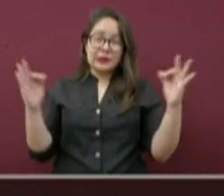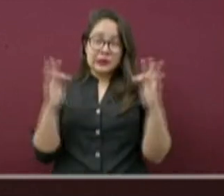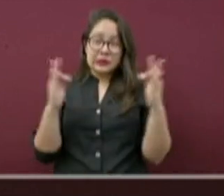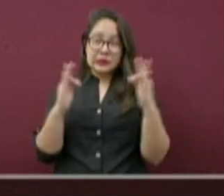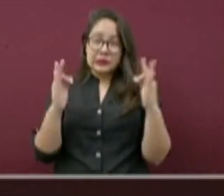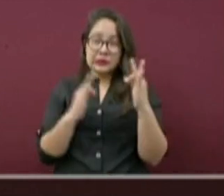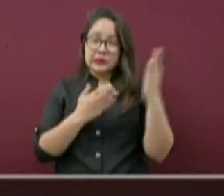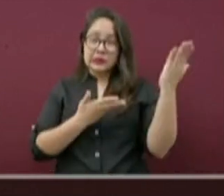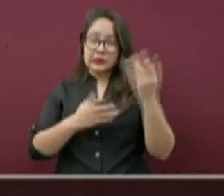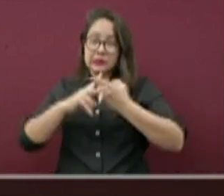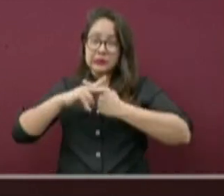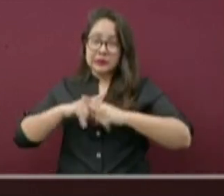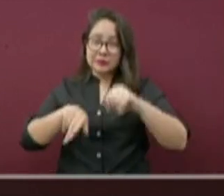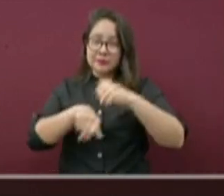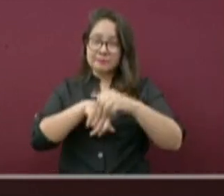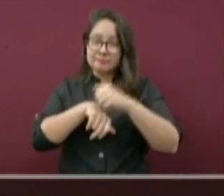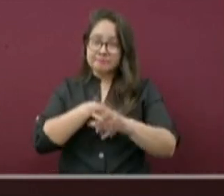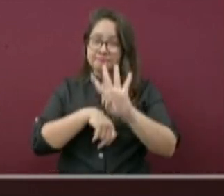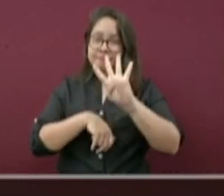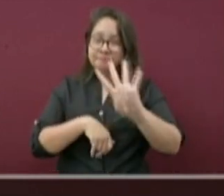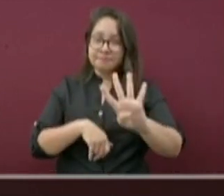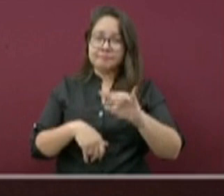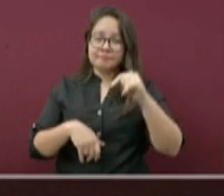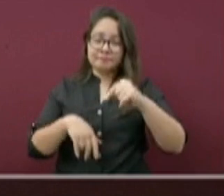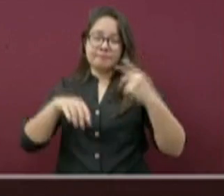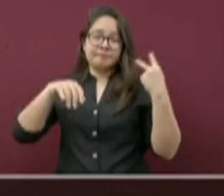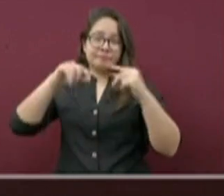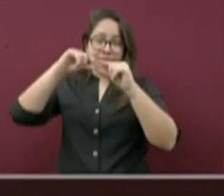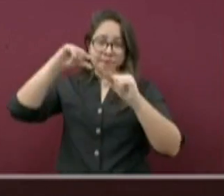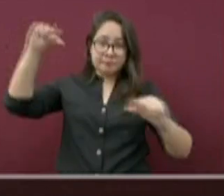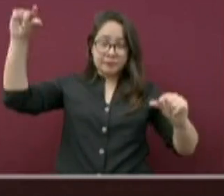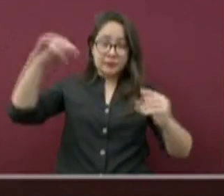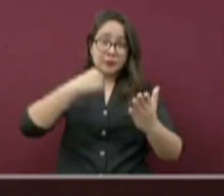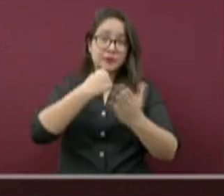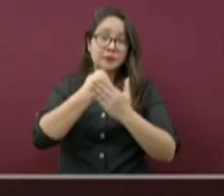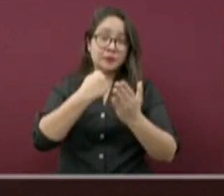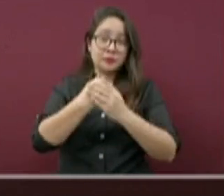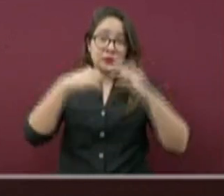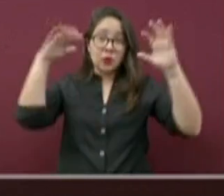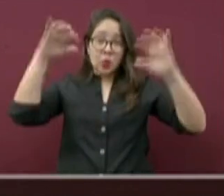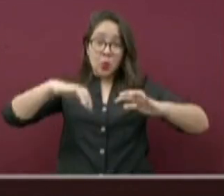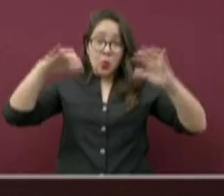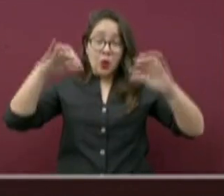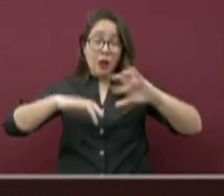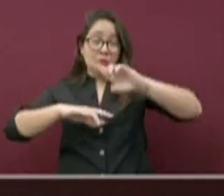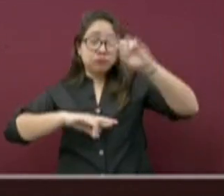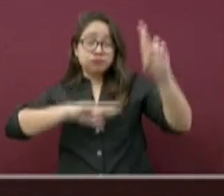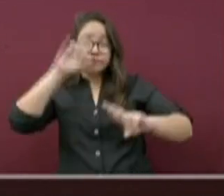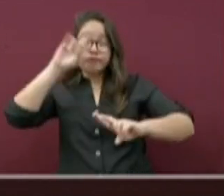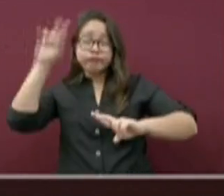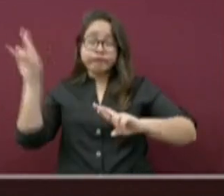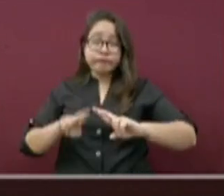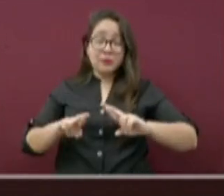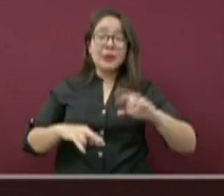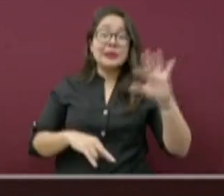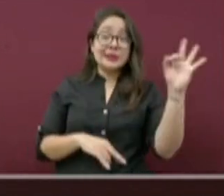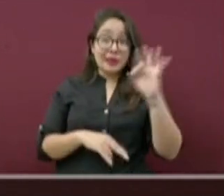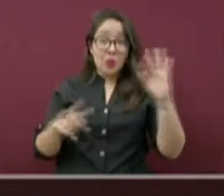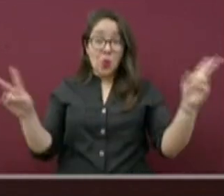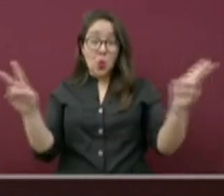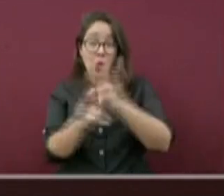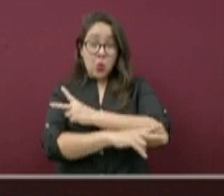Frío Número 4 a la entidad veracruzana se prevén lluvias intensas, tormentas eléctricas y eventos de norte,